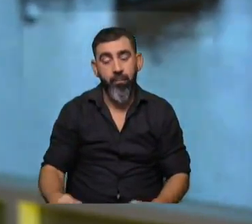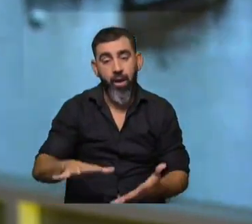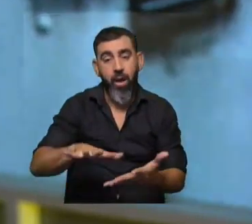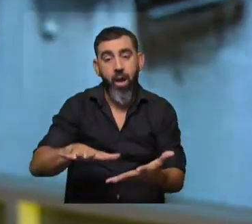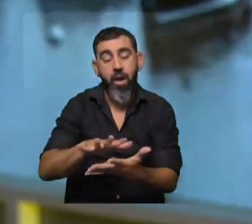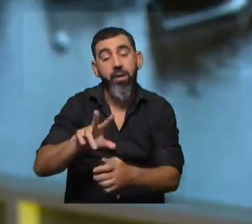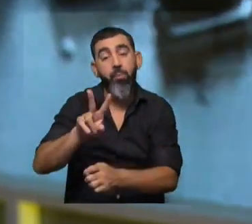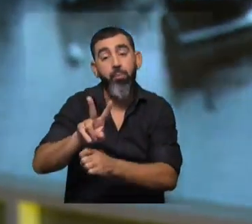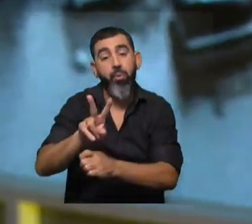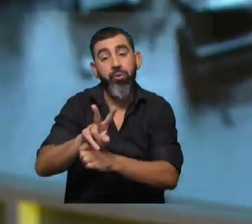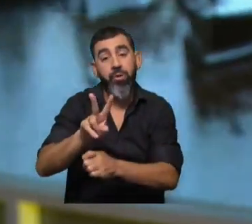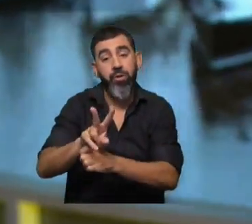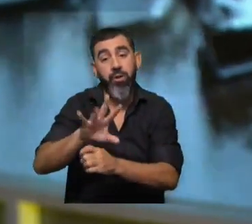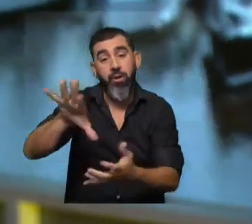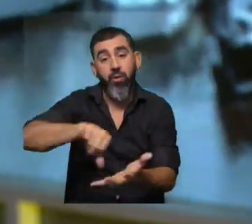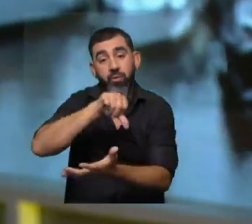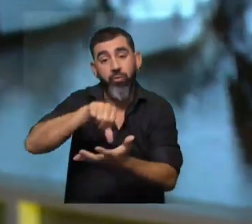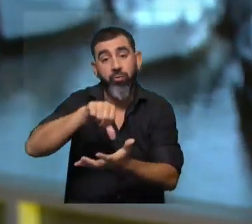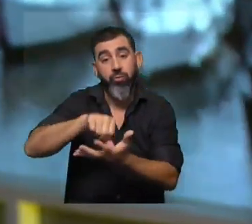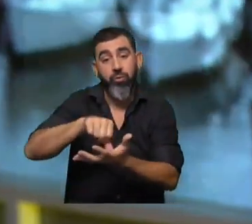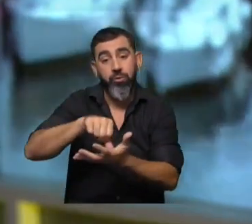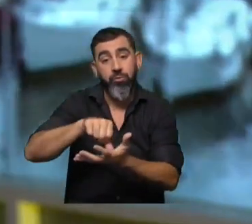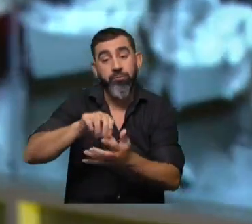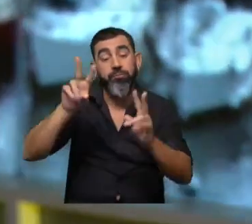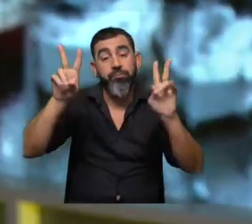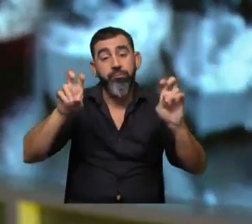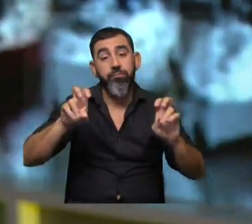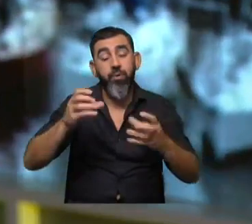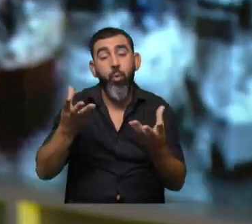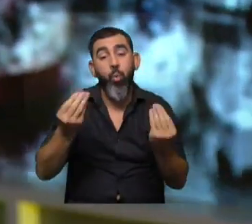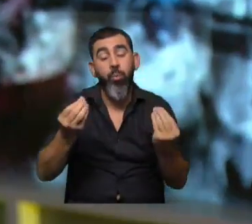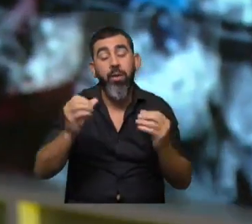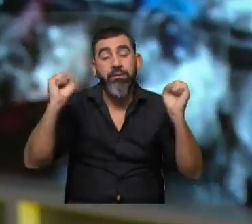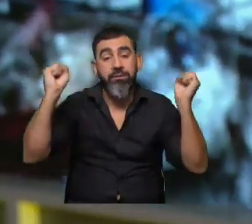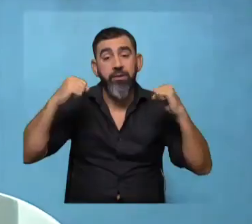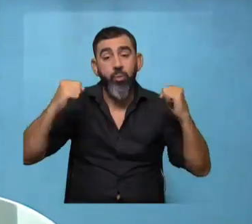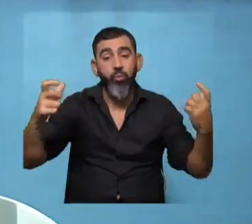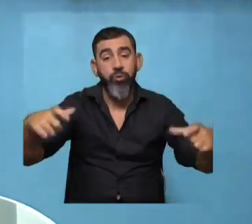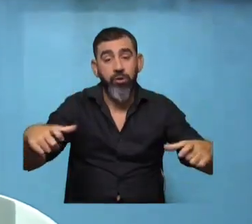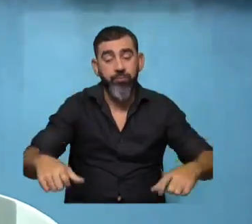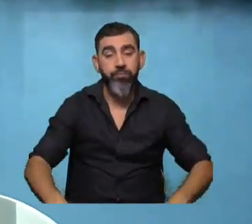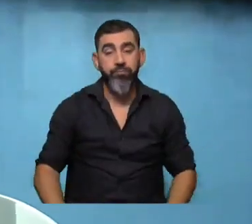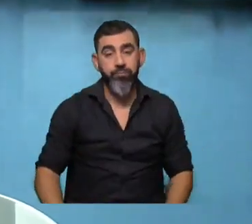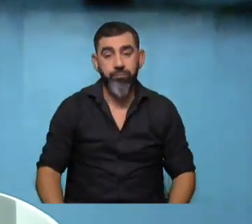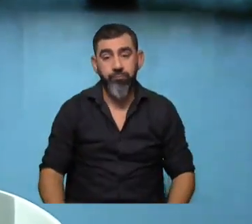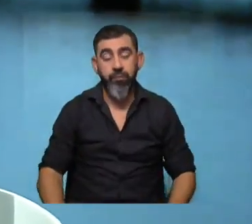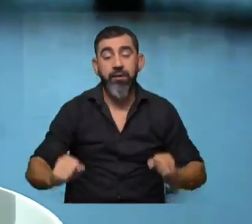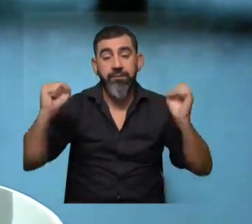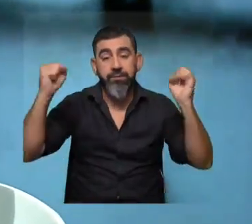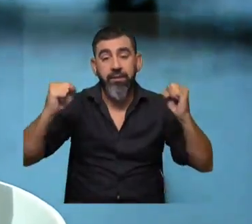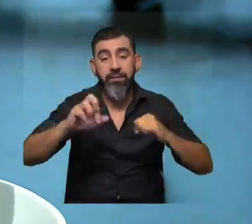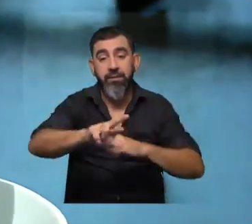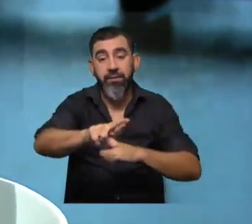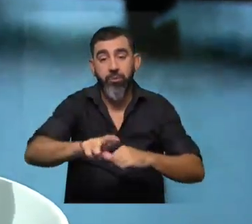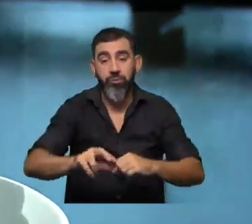protegida que está dentro de la ciudad, que es el esquema de los humedales de Santa Lucía. Exacto, la cuenca de Santa Lucía tiene